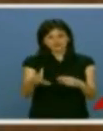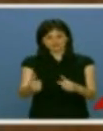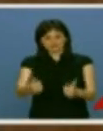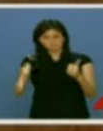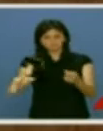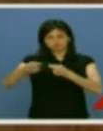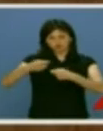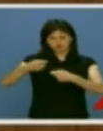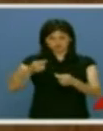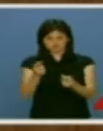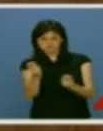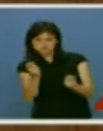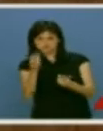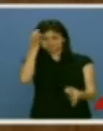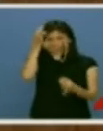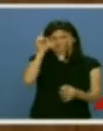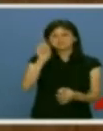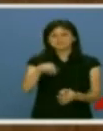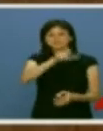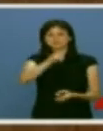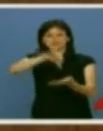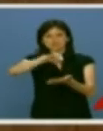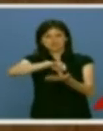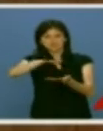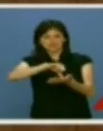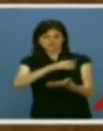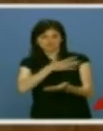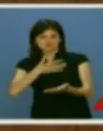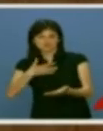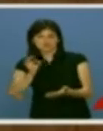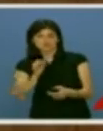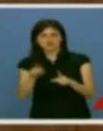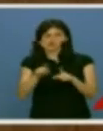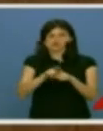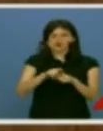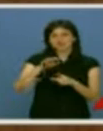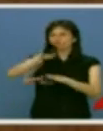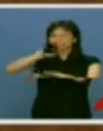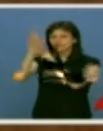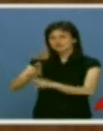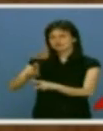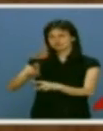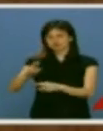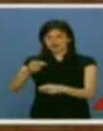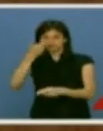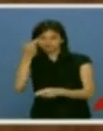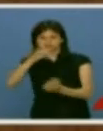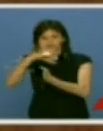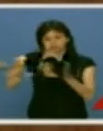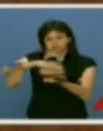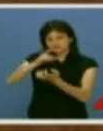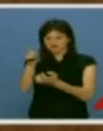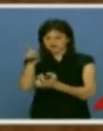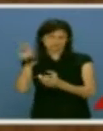control de los mercados y un modelo a escala del ciudadano y no de los grandes especuladores internacionales. La verdadera prioridad hoy